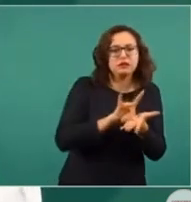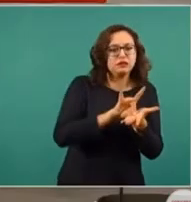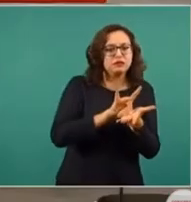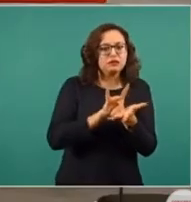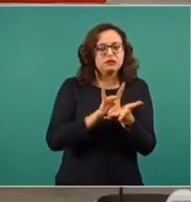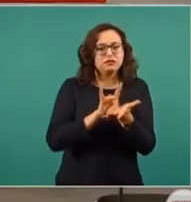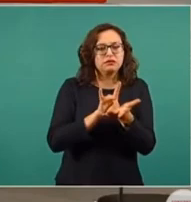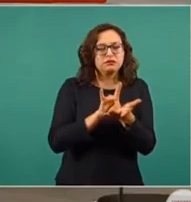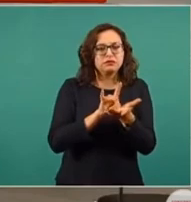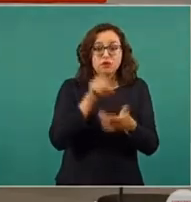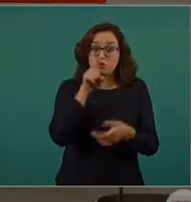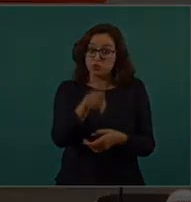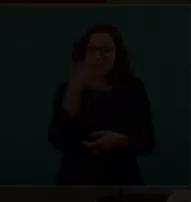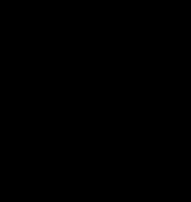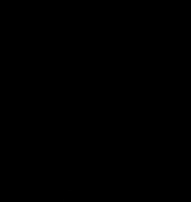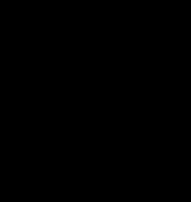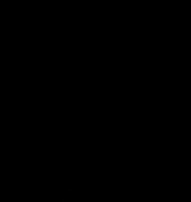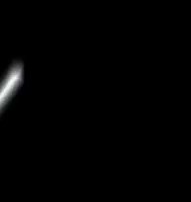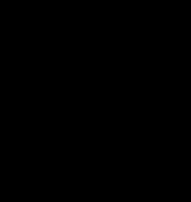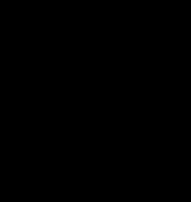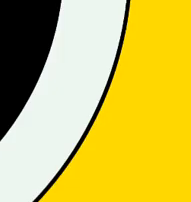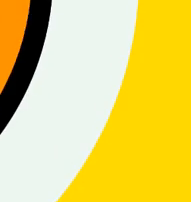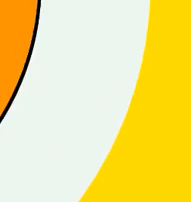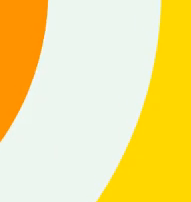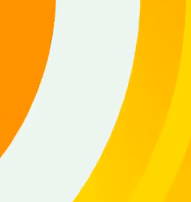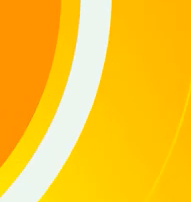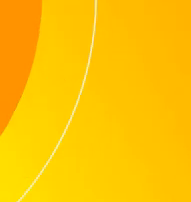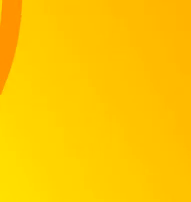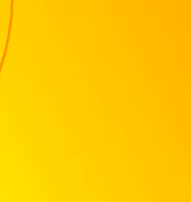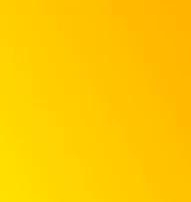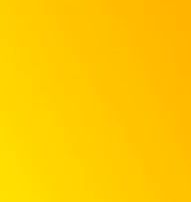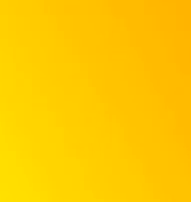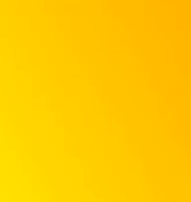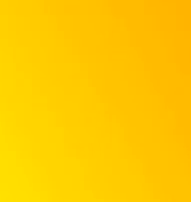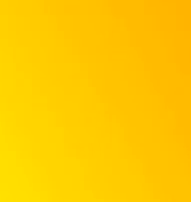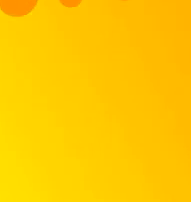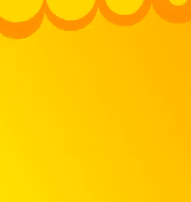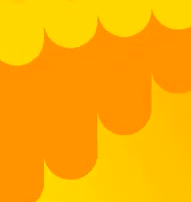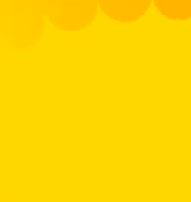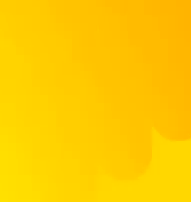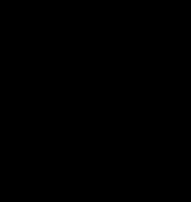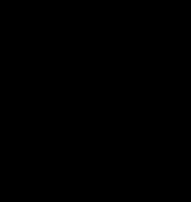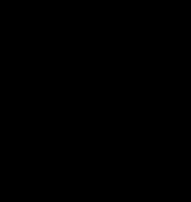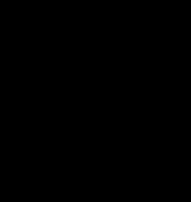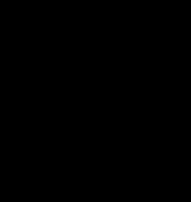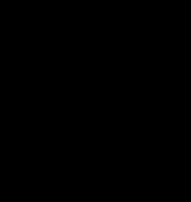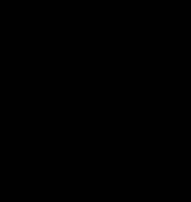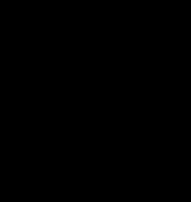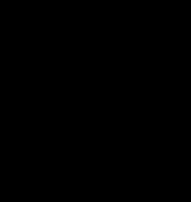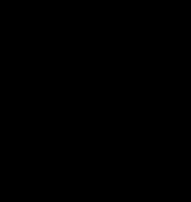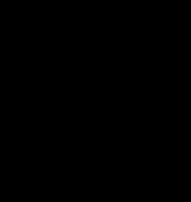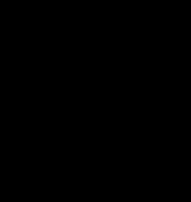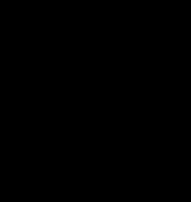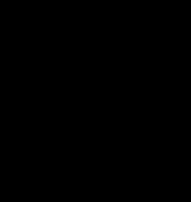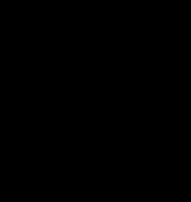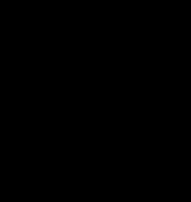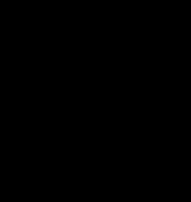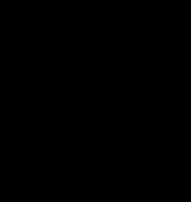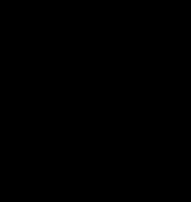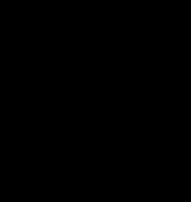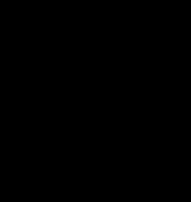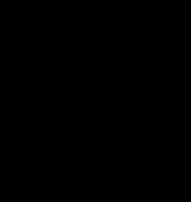clave de esta autorización de uso de emergencia. ¡Gracias! ¡Gracias! ¡Gracias! ¡Gracias!